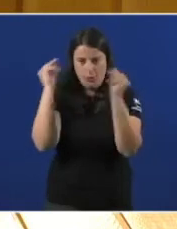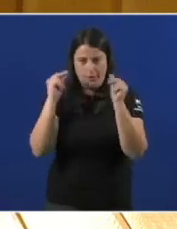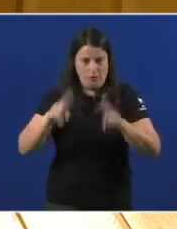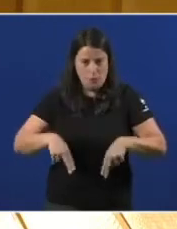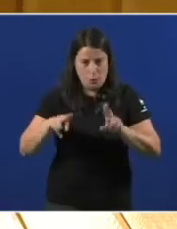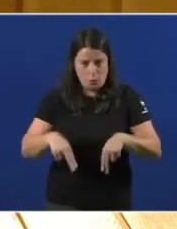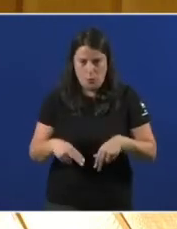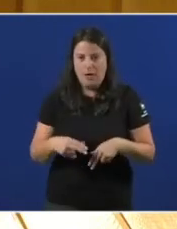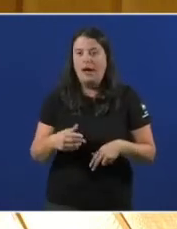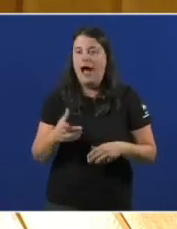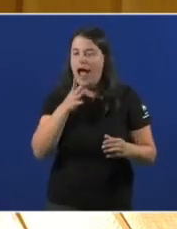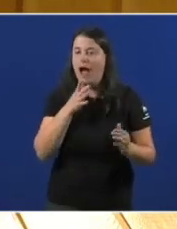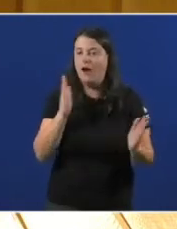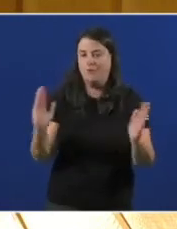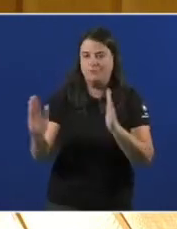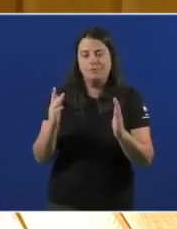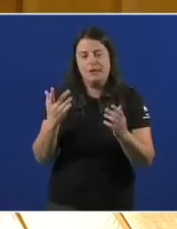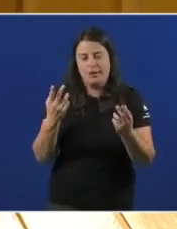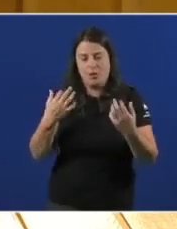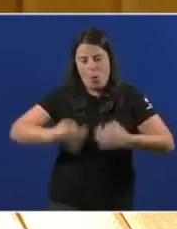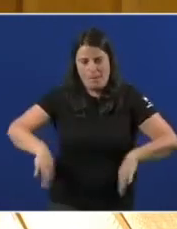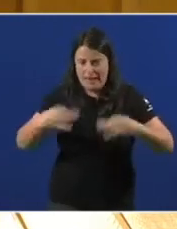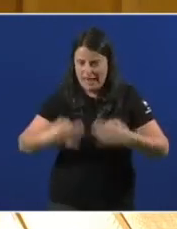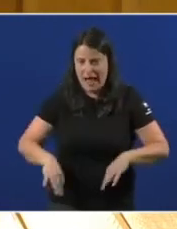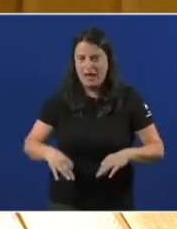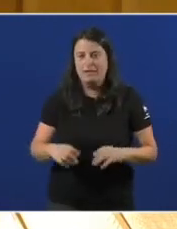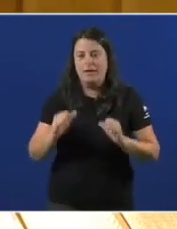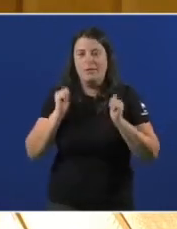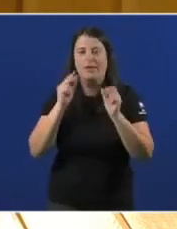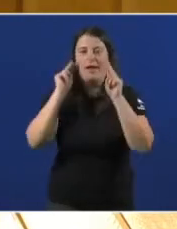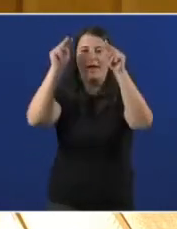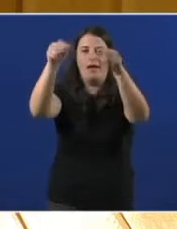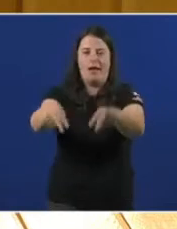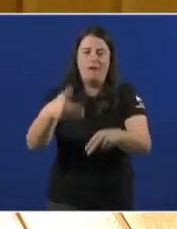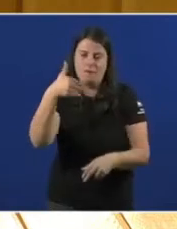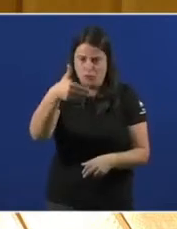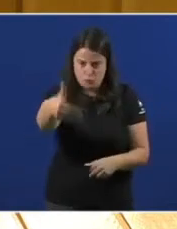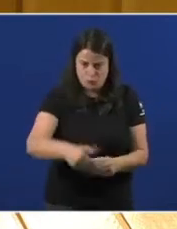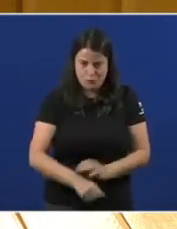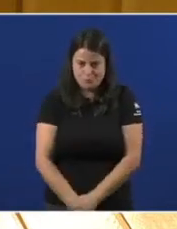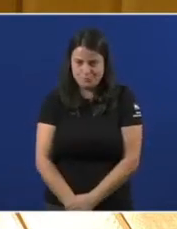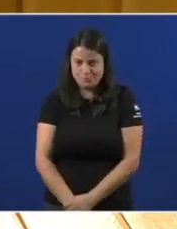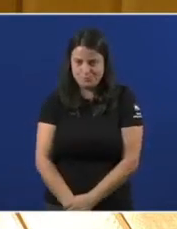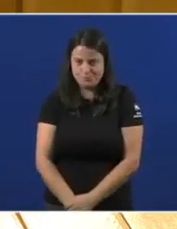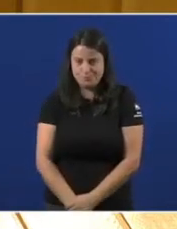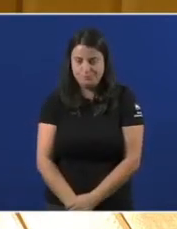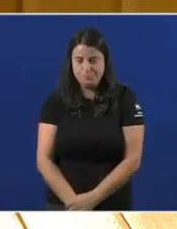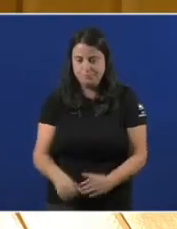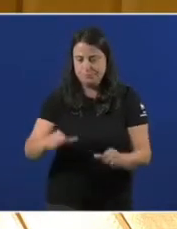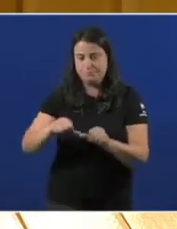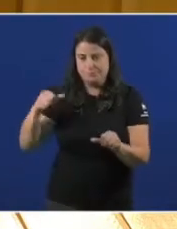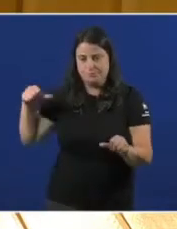que invita a actuar desde a humildade e ponendo luces longas para pensar o futuro. Foron meses de